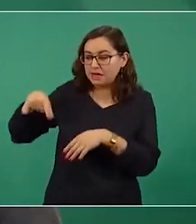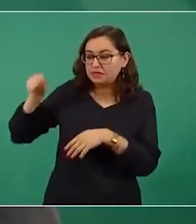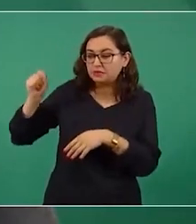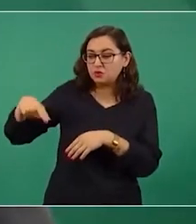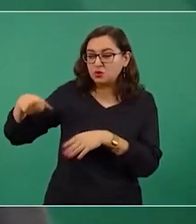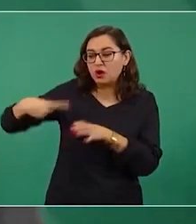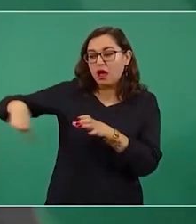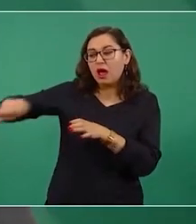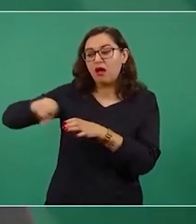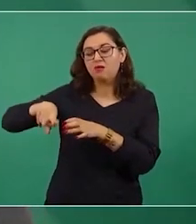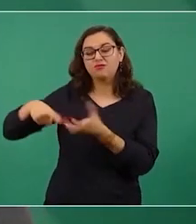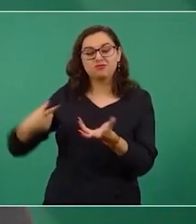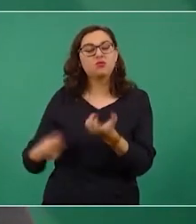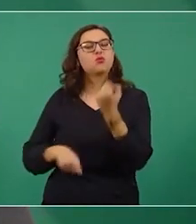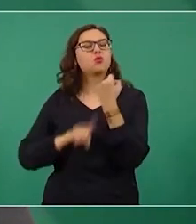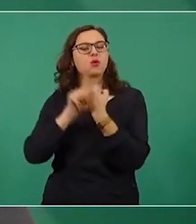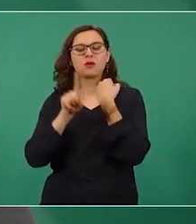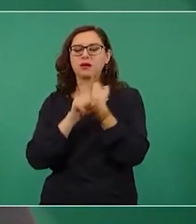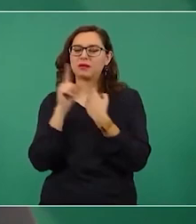la hipocresía.